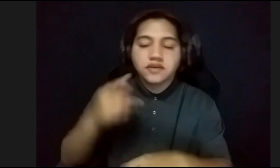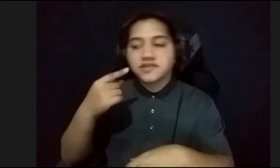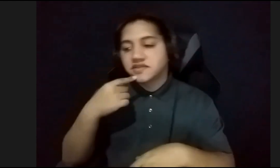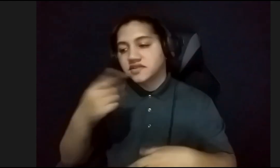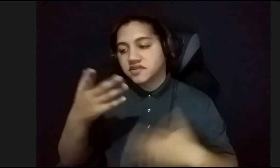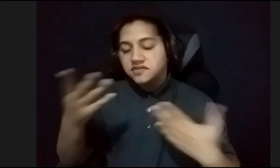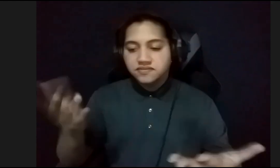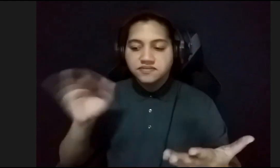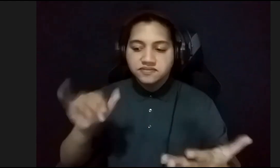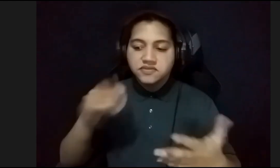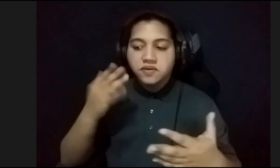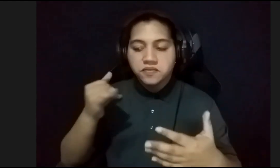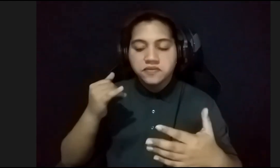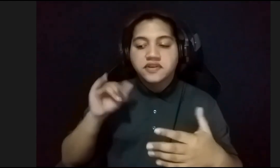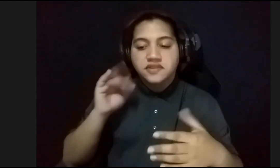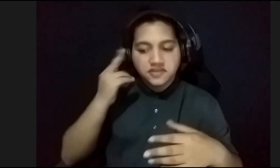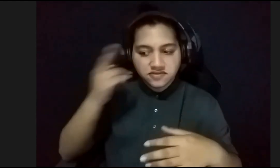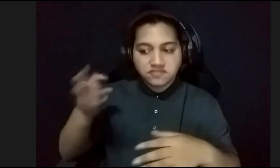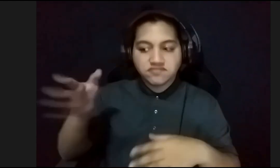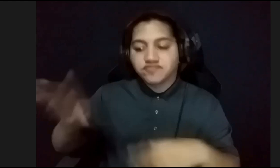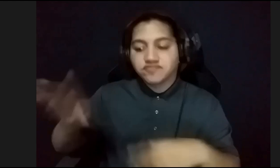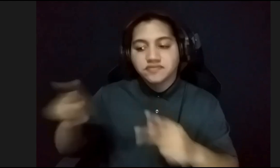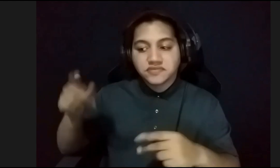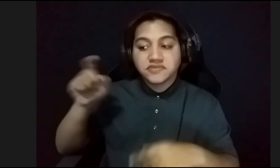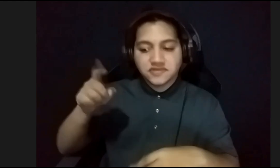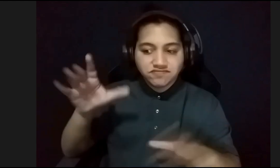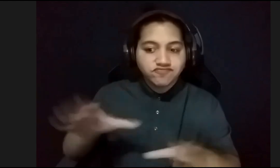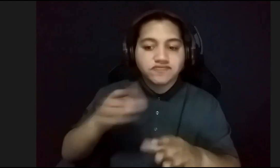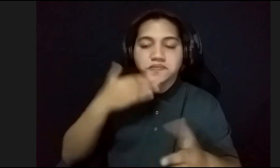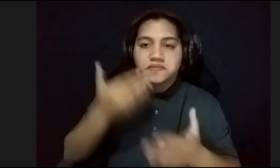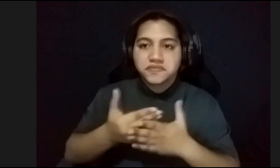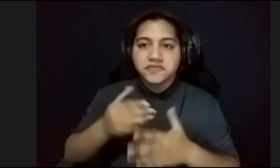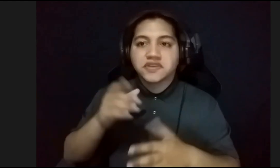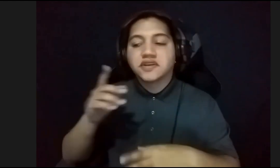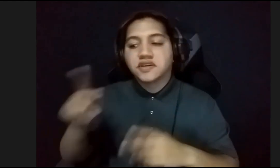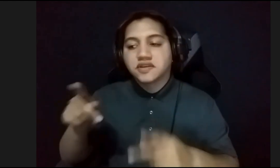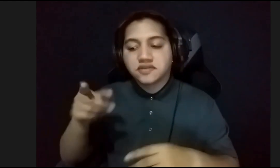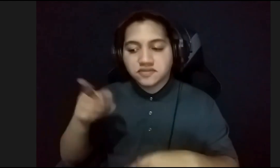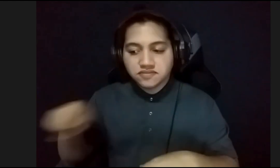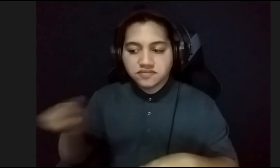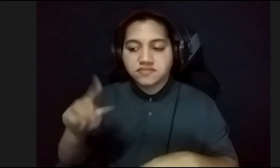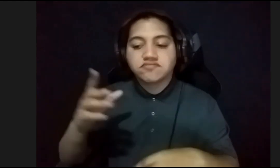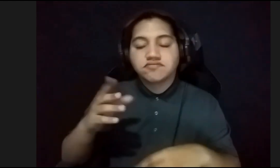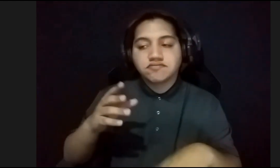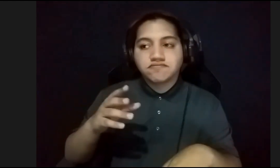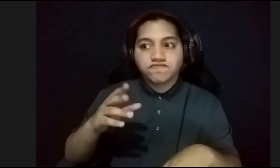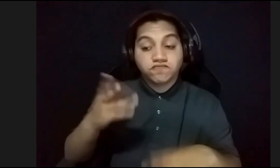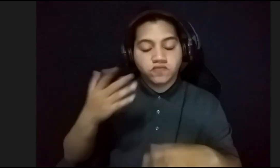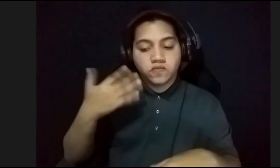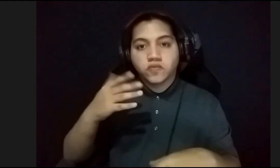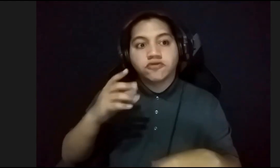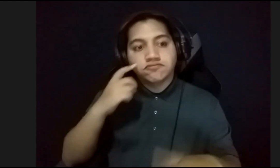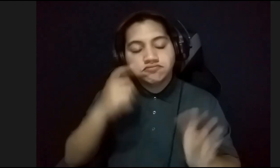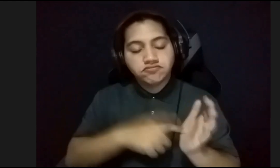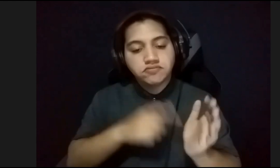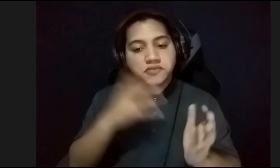precisamente por eso, tenía que estar bien hecho. El pueblo comenzó a reconocer, la belleza de los carteles, y empezó a